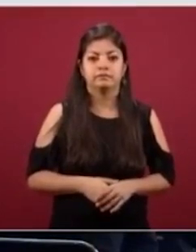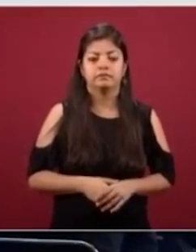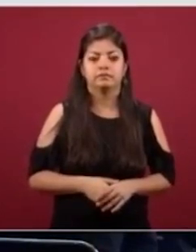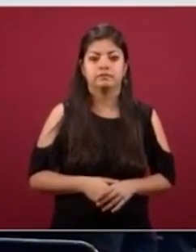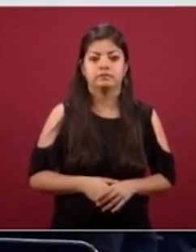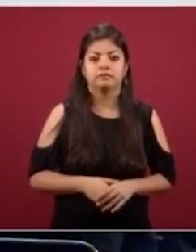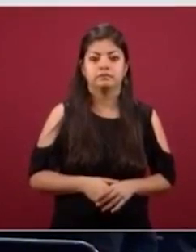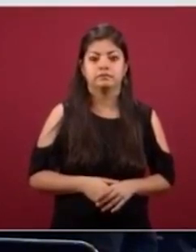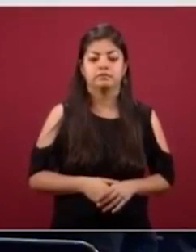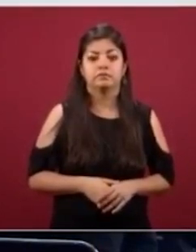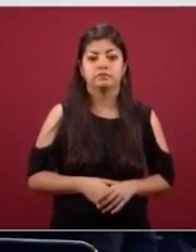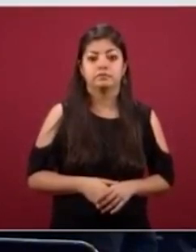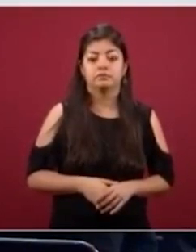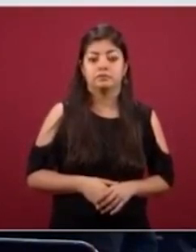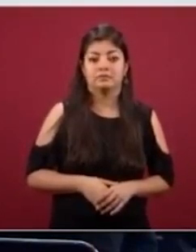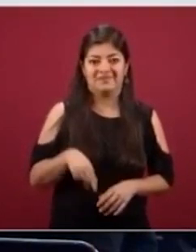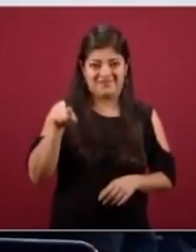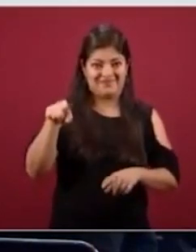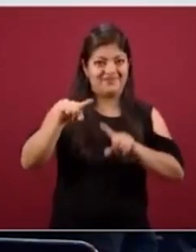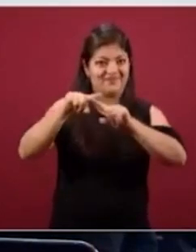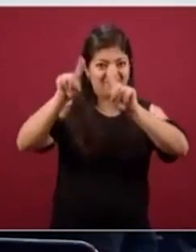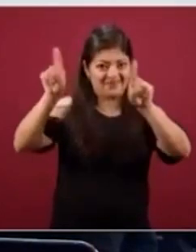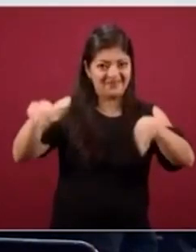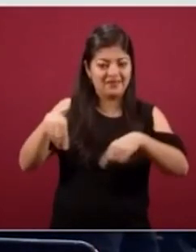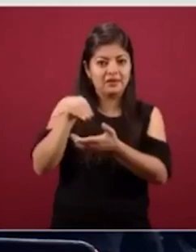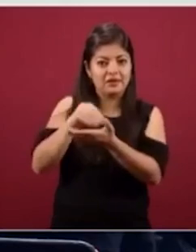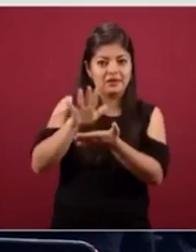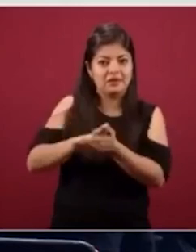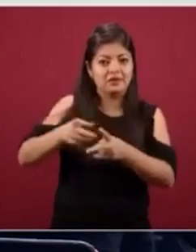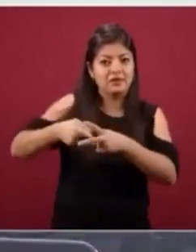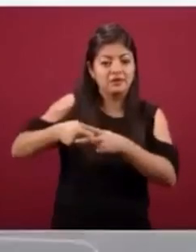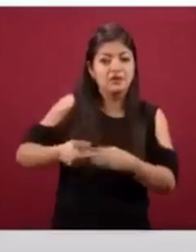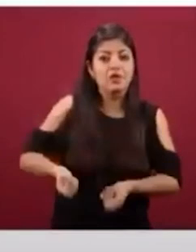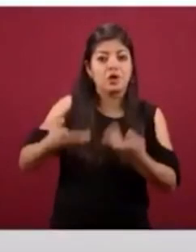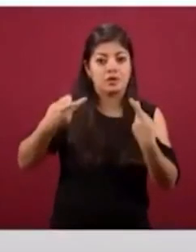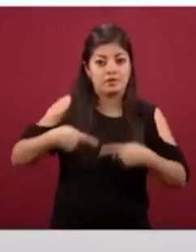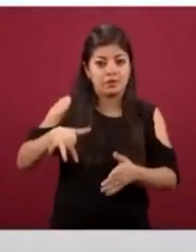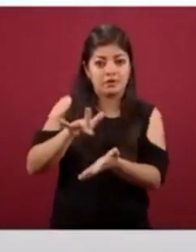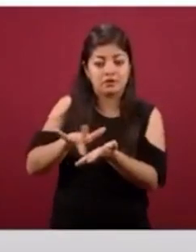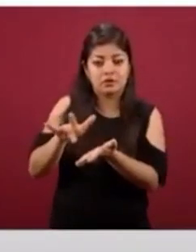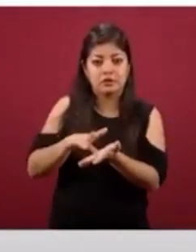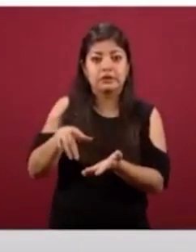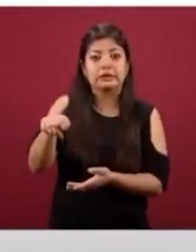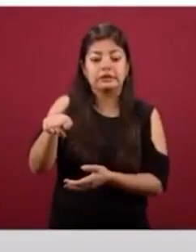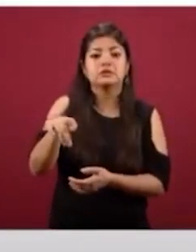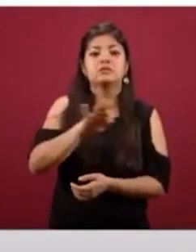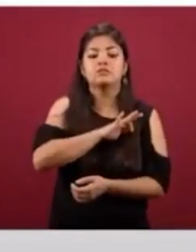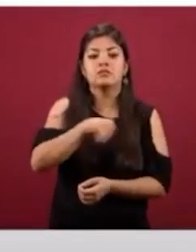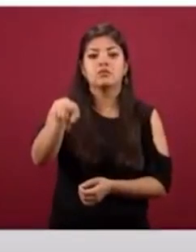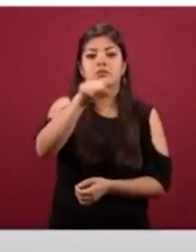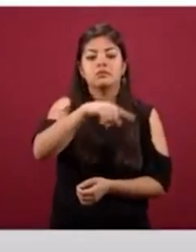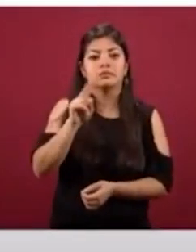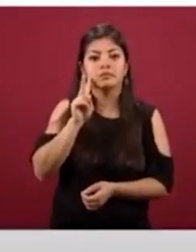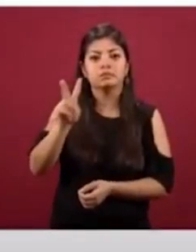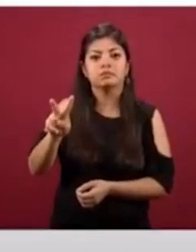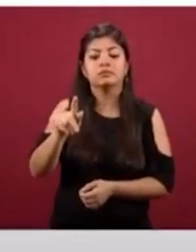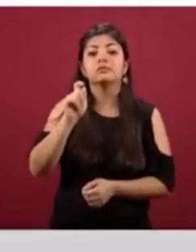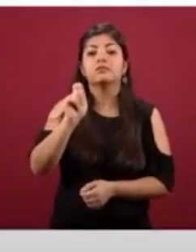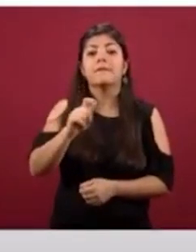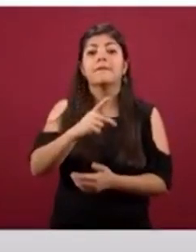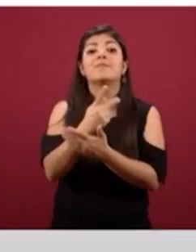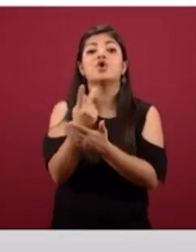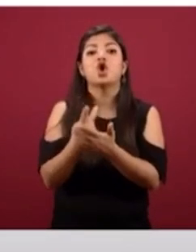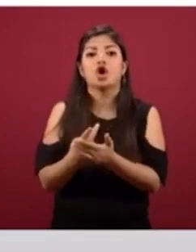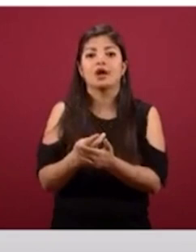Bueno, este padrón único de los programas de desarrollo es el que permite visualizar la integralidad de los